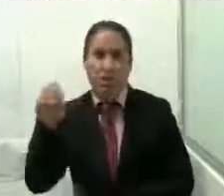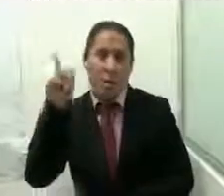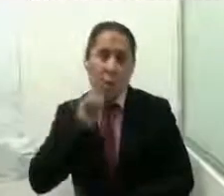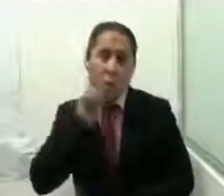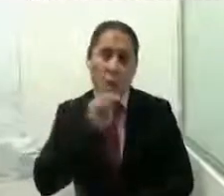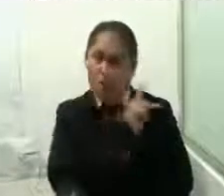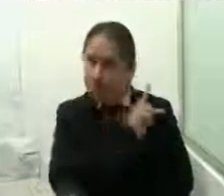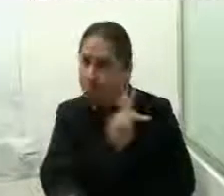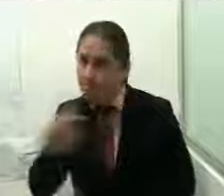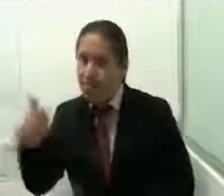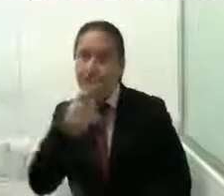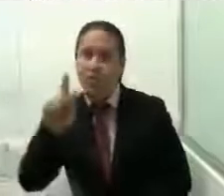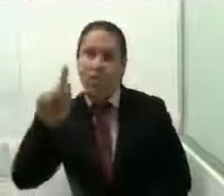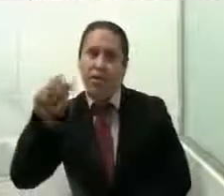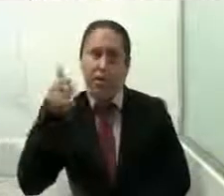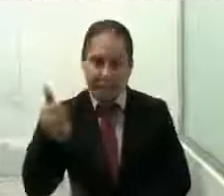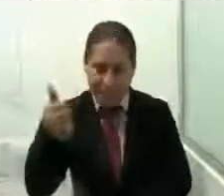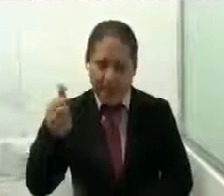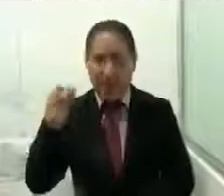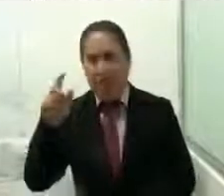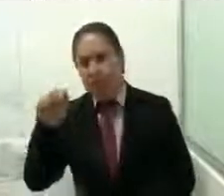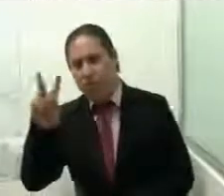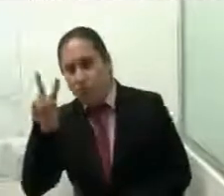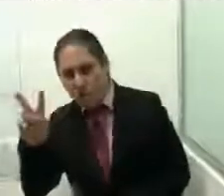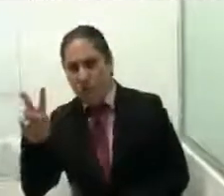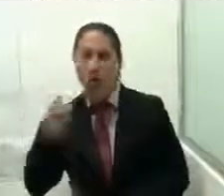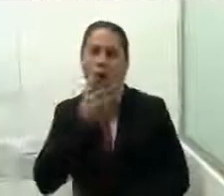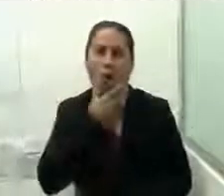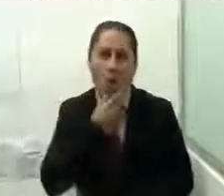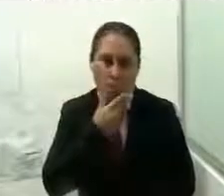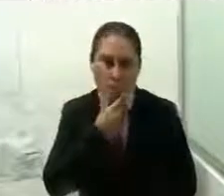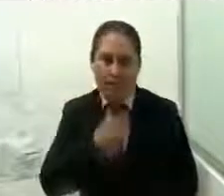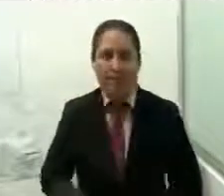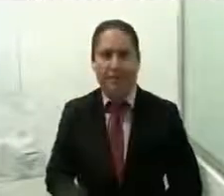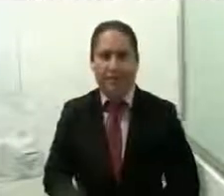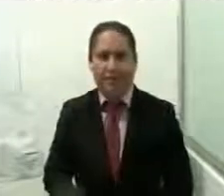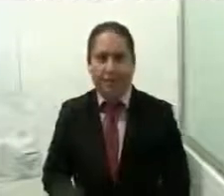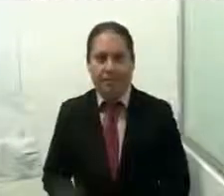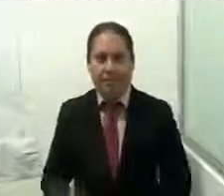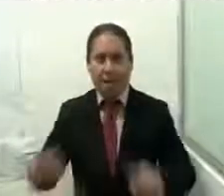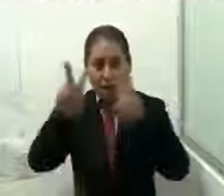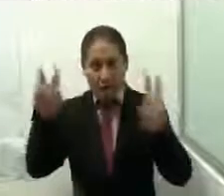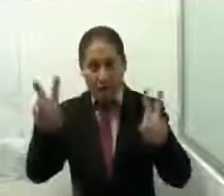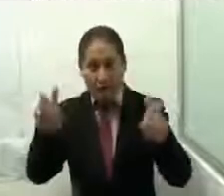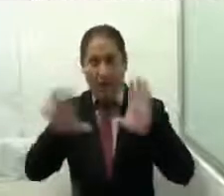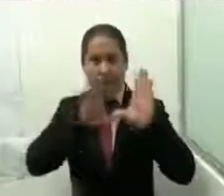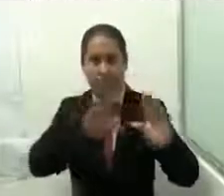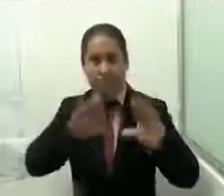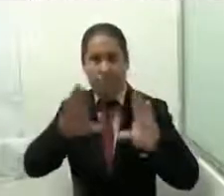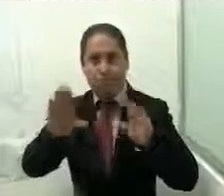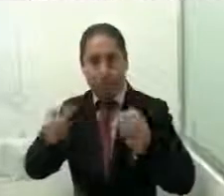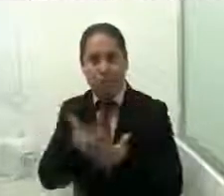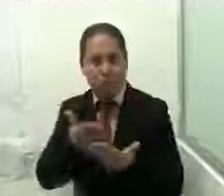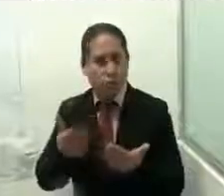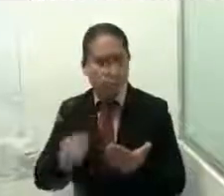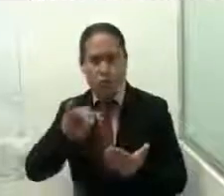176.602 son hombres. En materia de capacitación, llevamos a cabo el